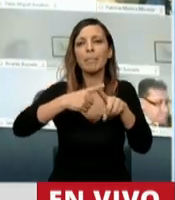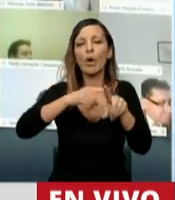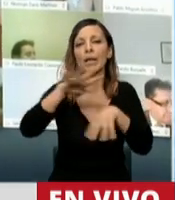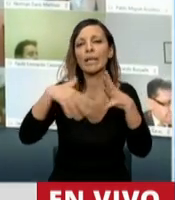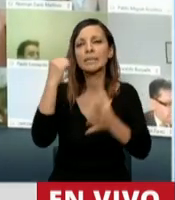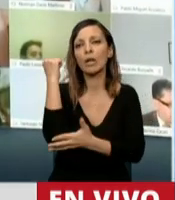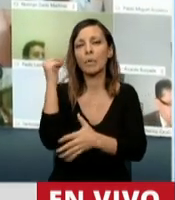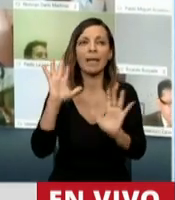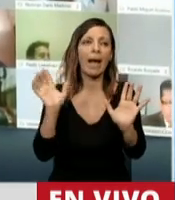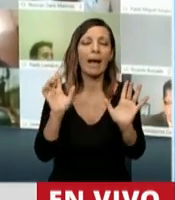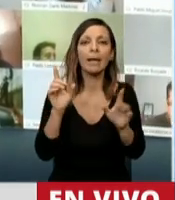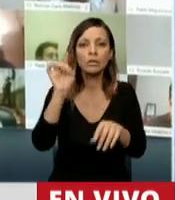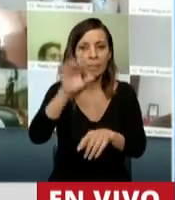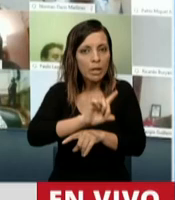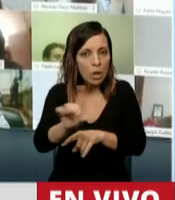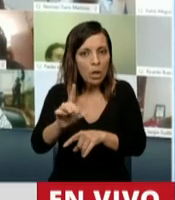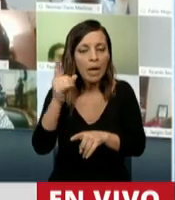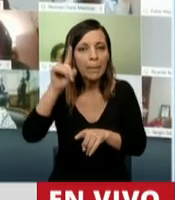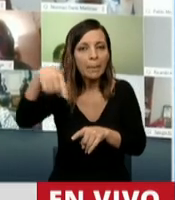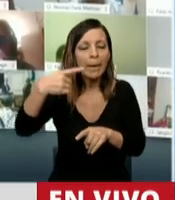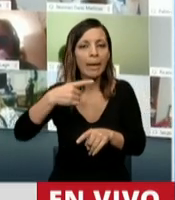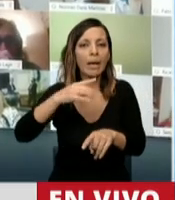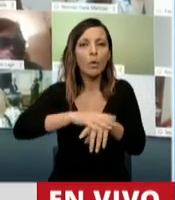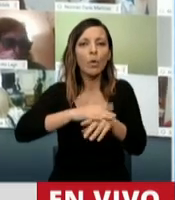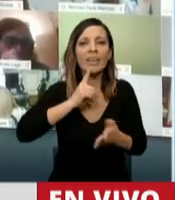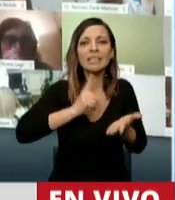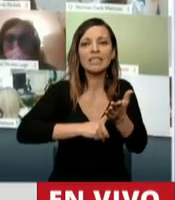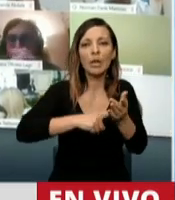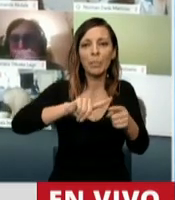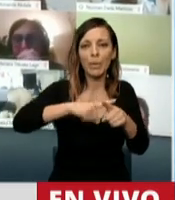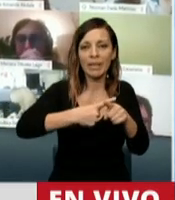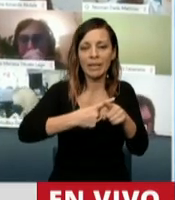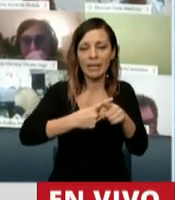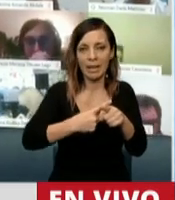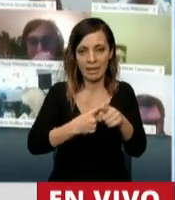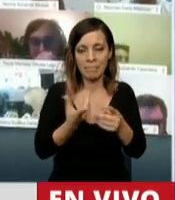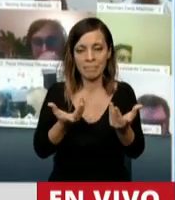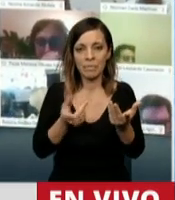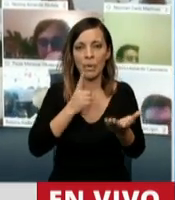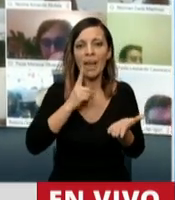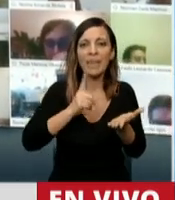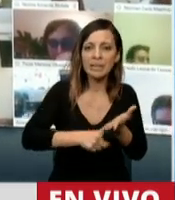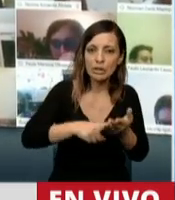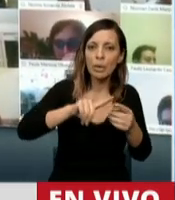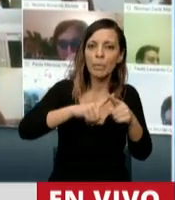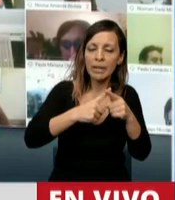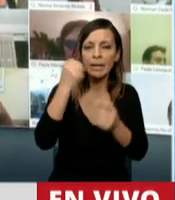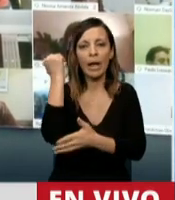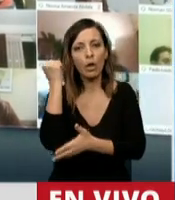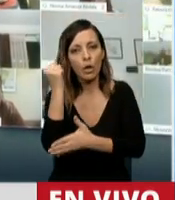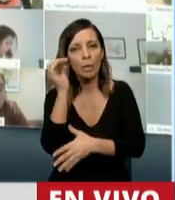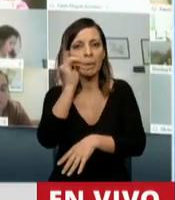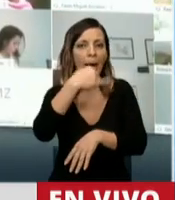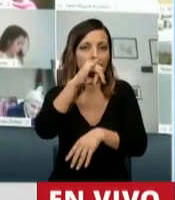económica, con una fatalidad, sino que tiene que ver con el resultado de una política que se explicó al inicio, una política económica, de tasas de interés